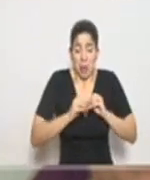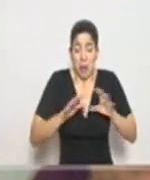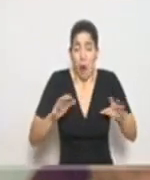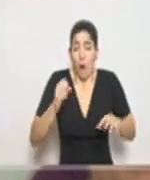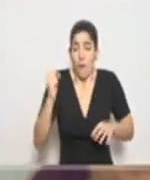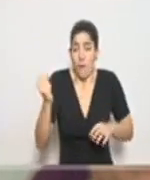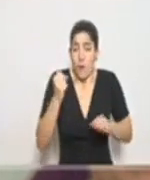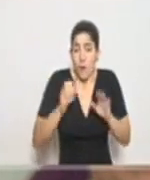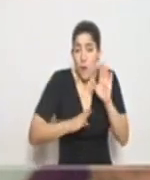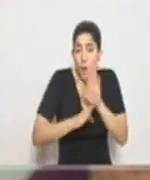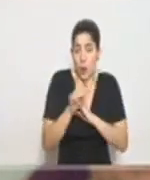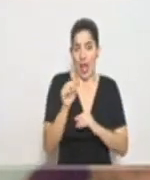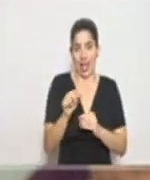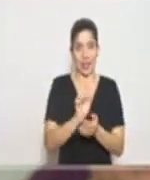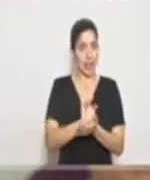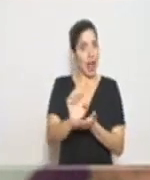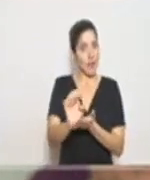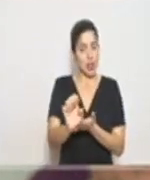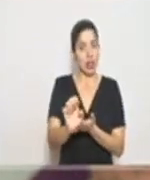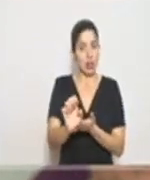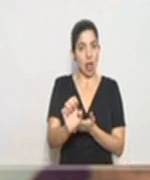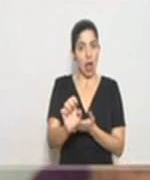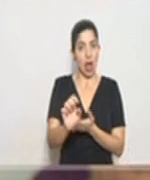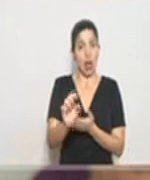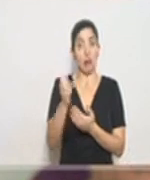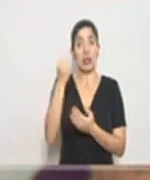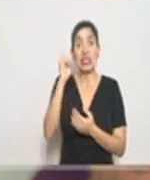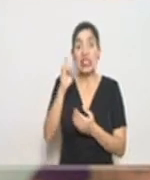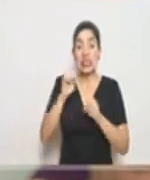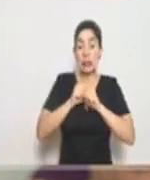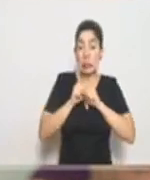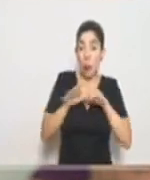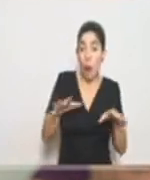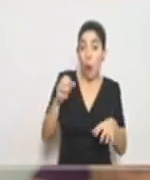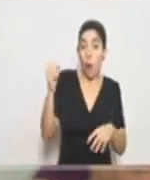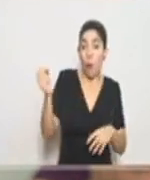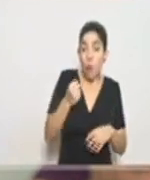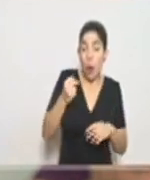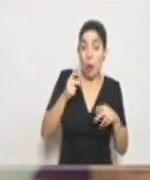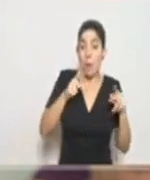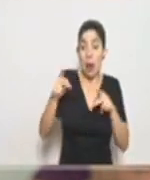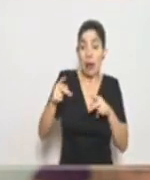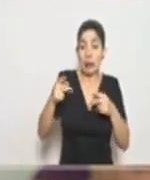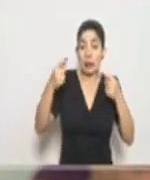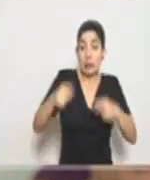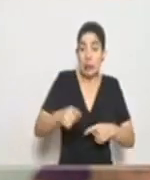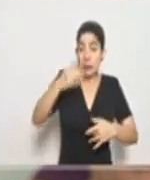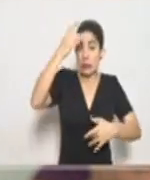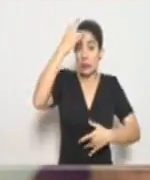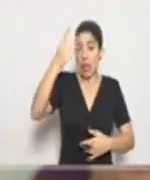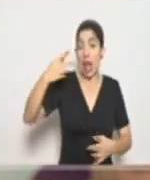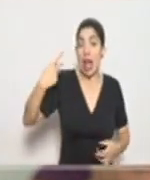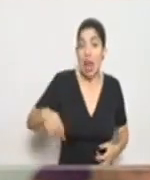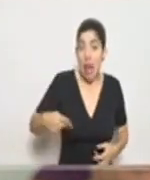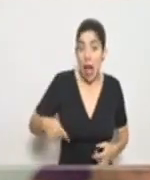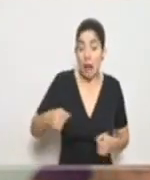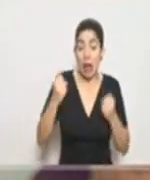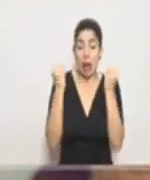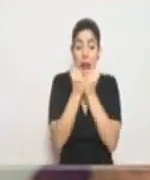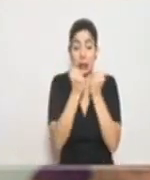de forma intensa y que eso vaya a provocar que los que van enfermar gravemente no puedan ser